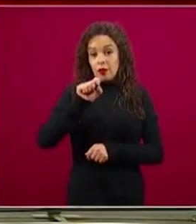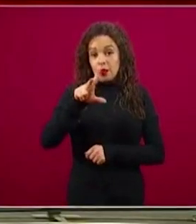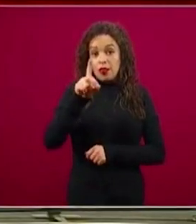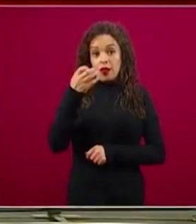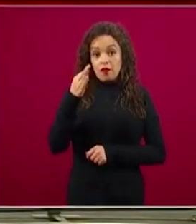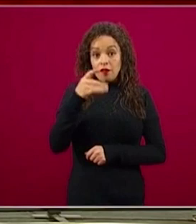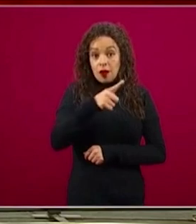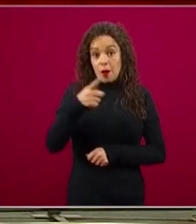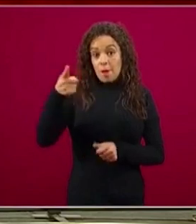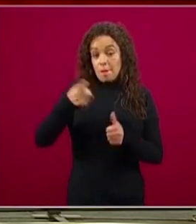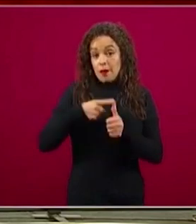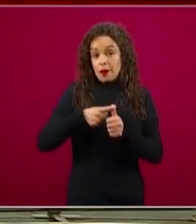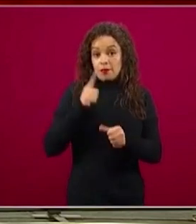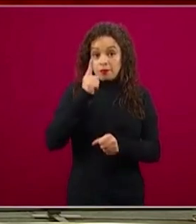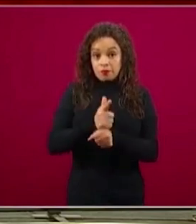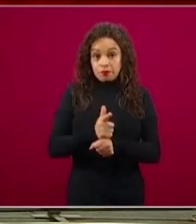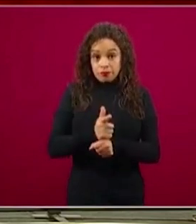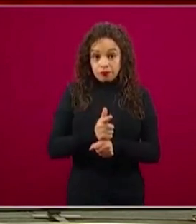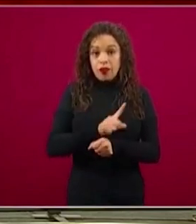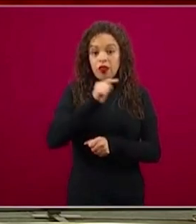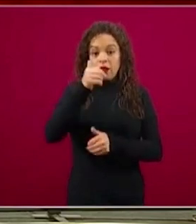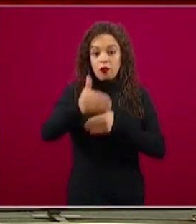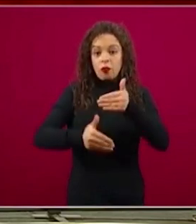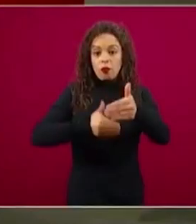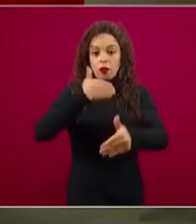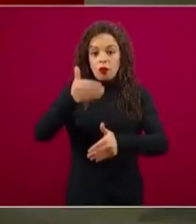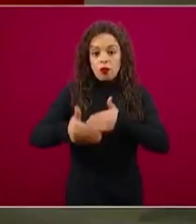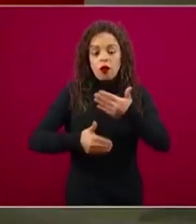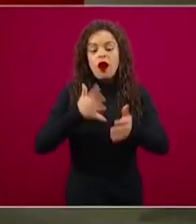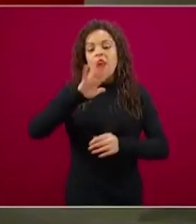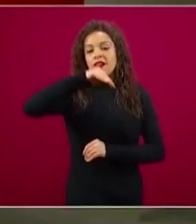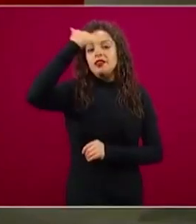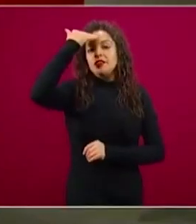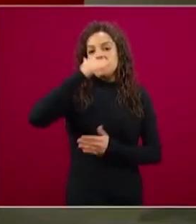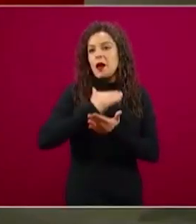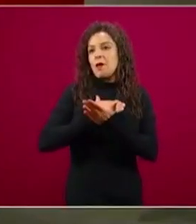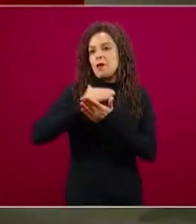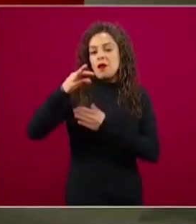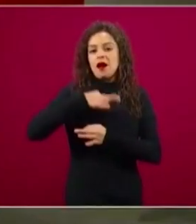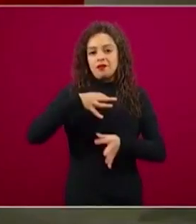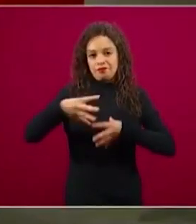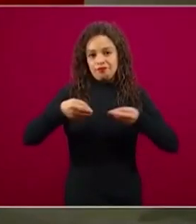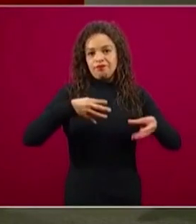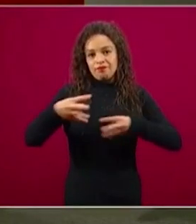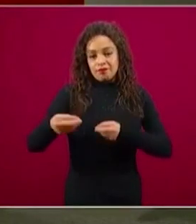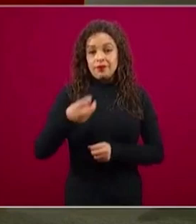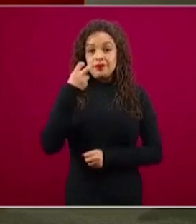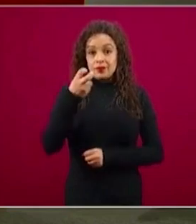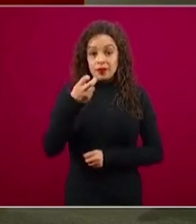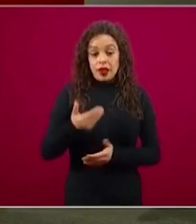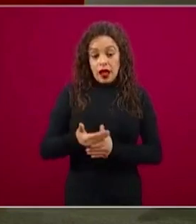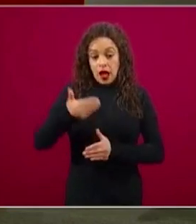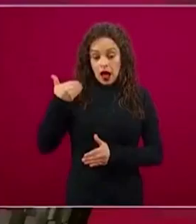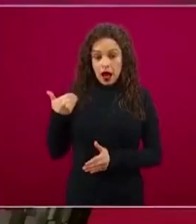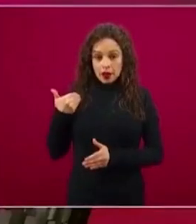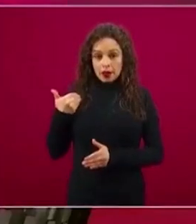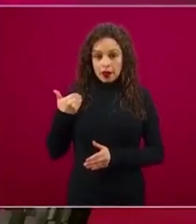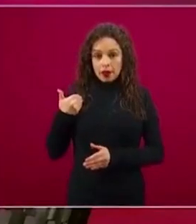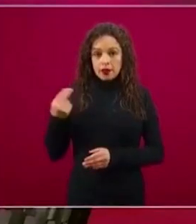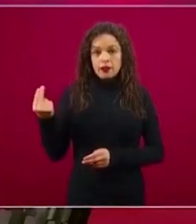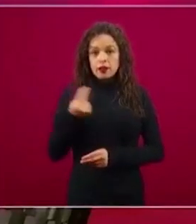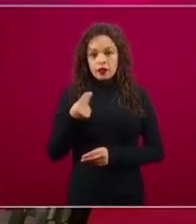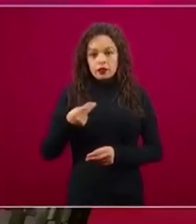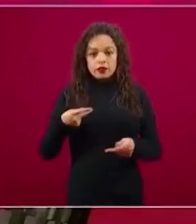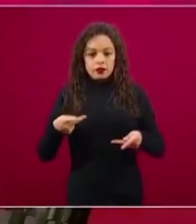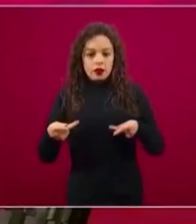momento se implantaron las medidas de mitigación comunitaria que habíamos planeado también desde el origen y que tienen